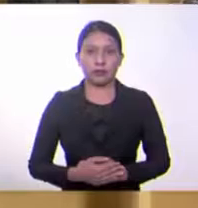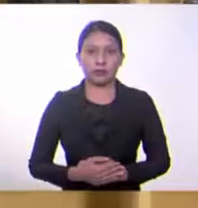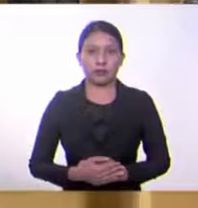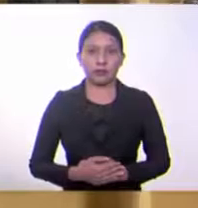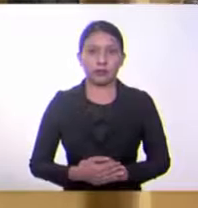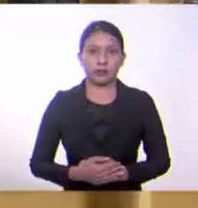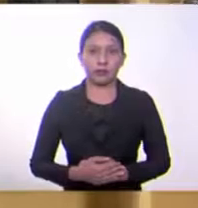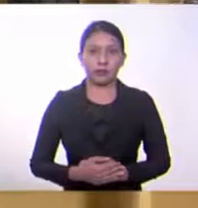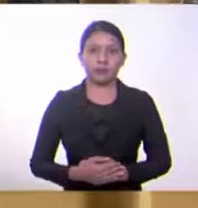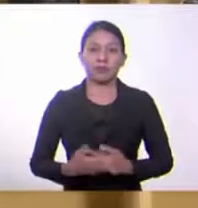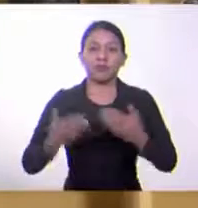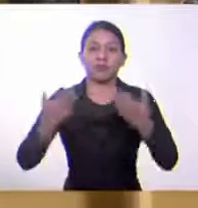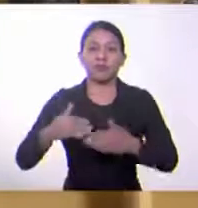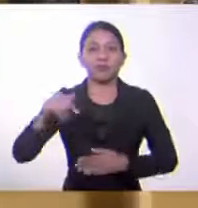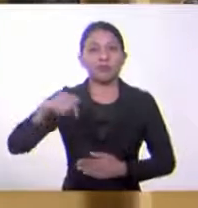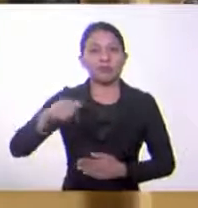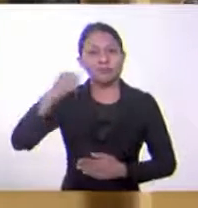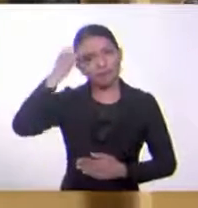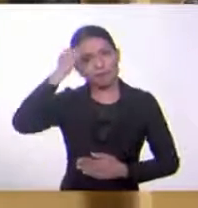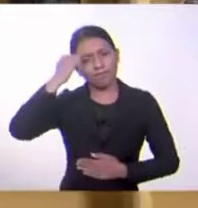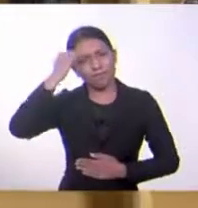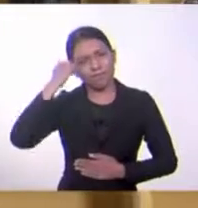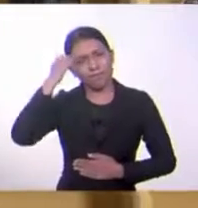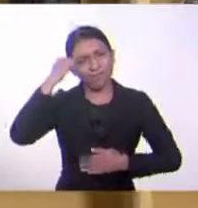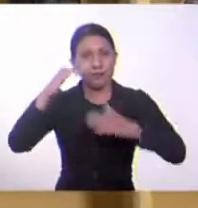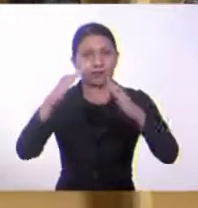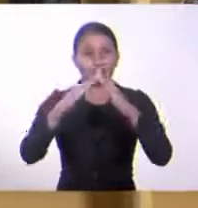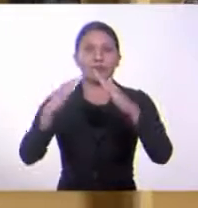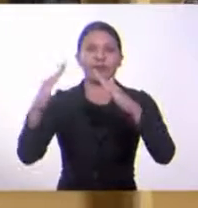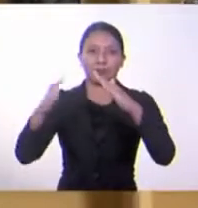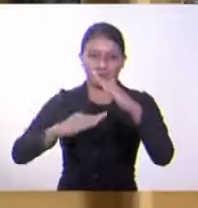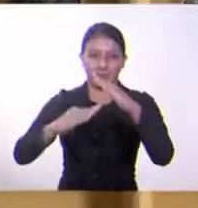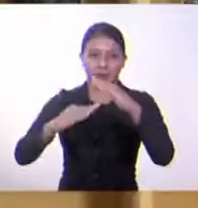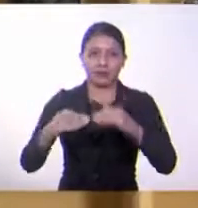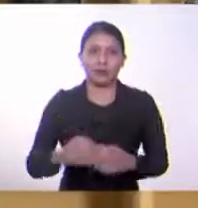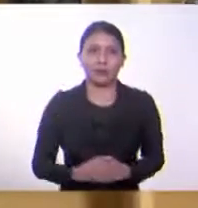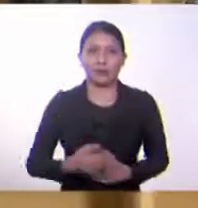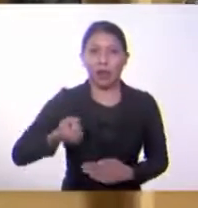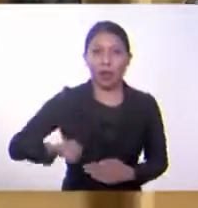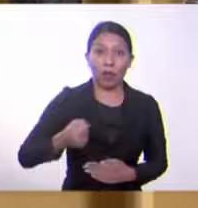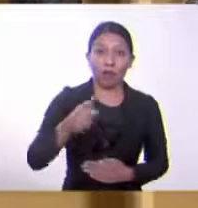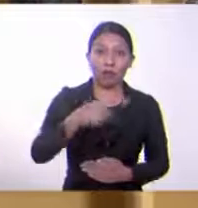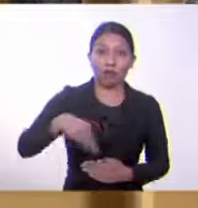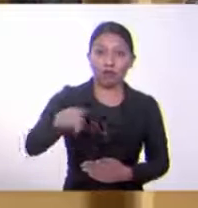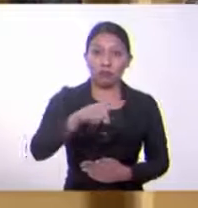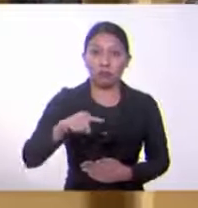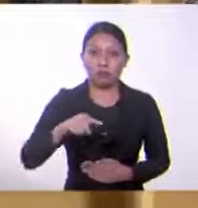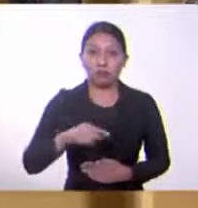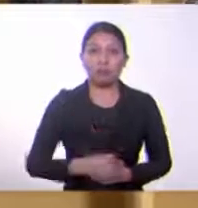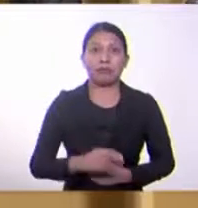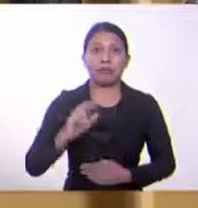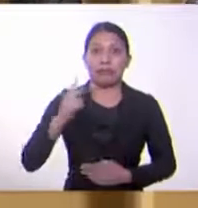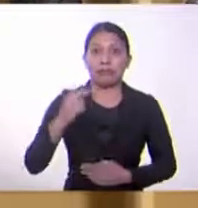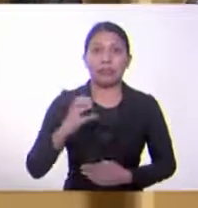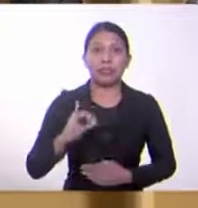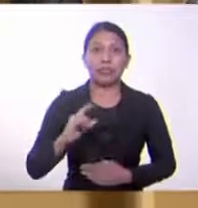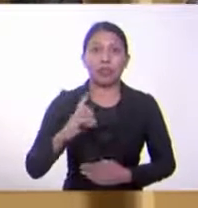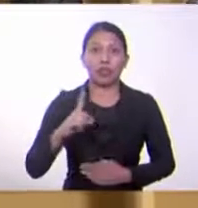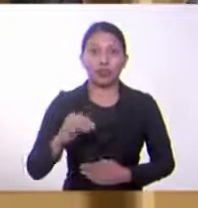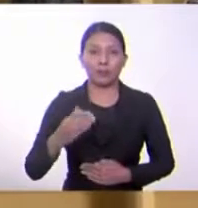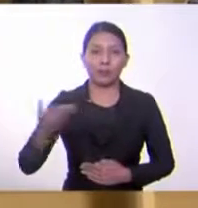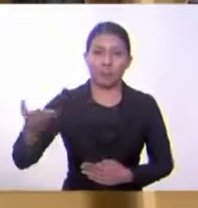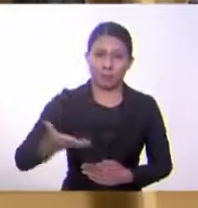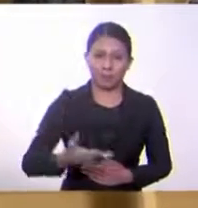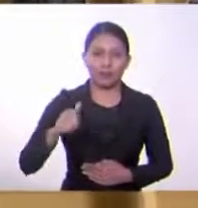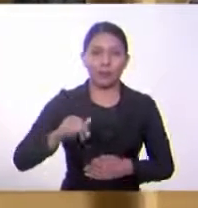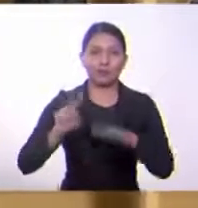Están en sintonía de la franja educativa Aprendamos en Casa. Alumnos de tercer ciclo, bienvenidos. Es el turno de la clase